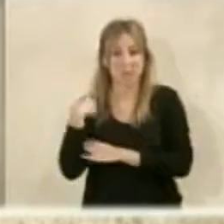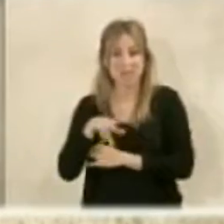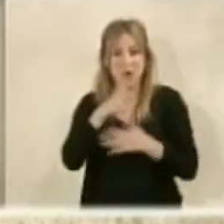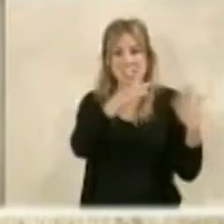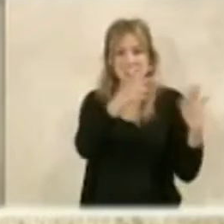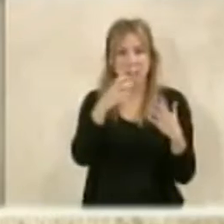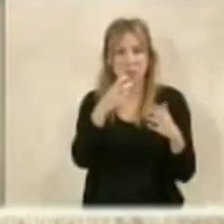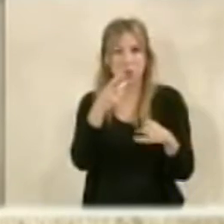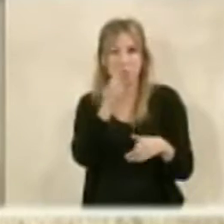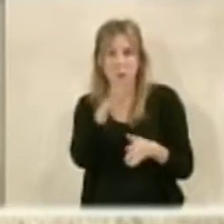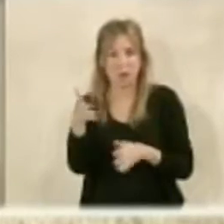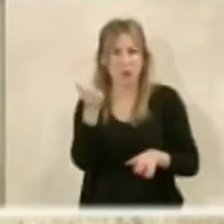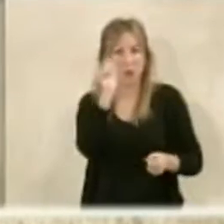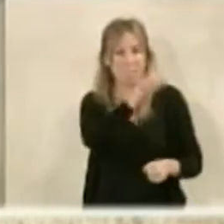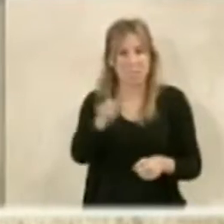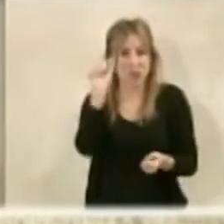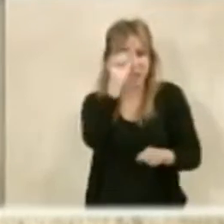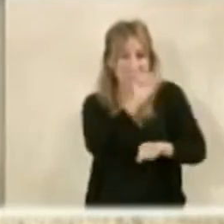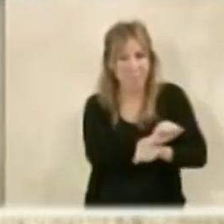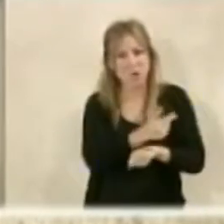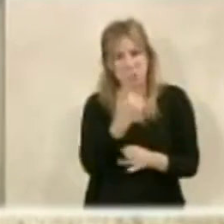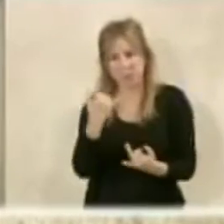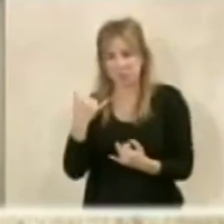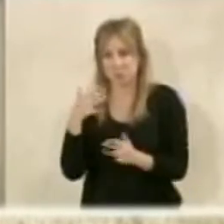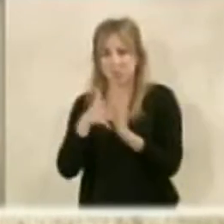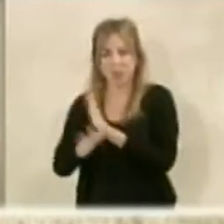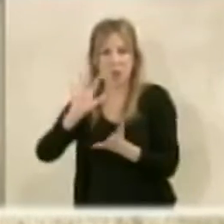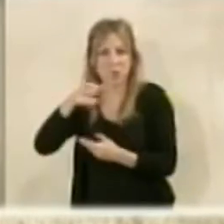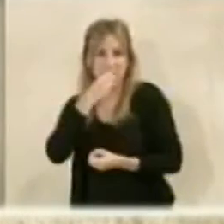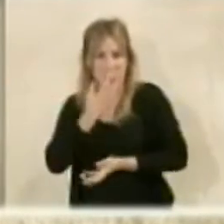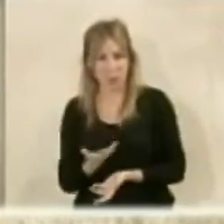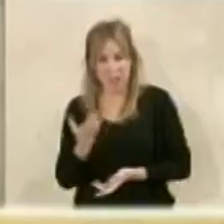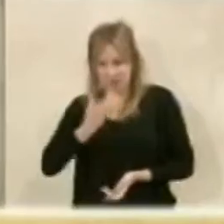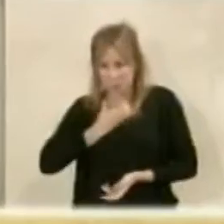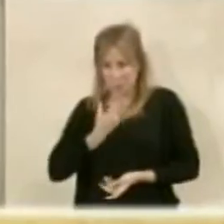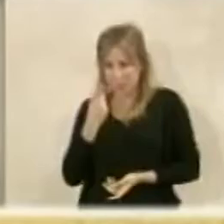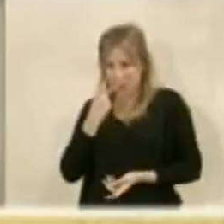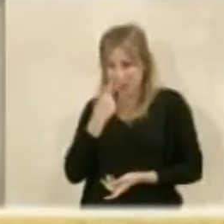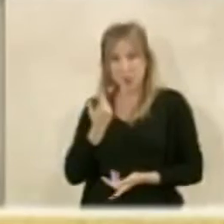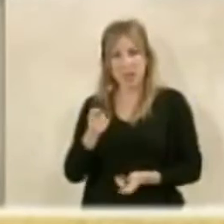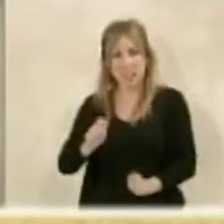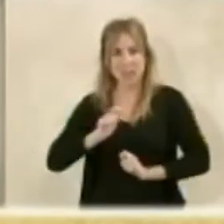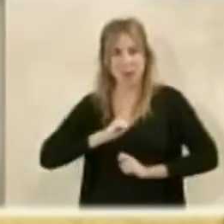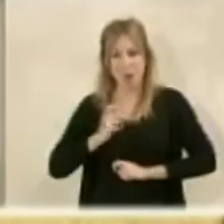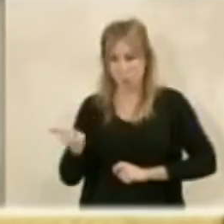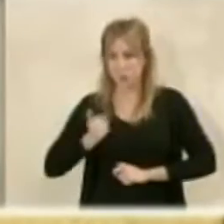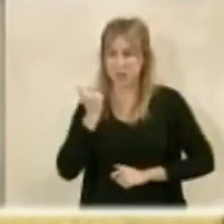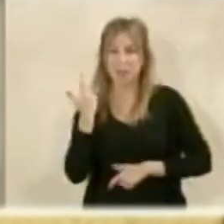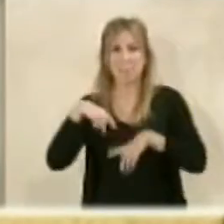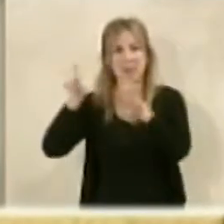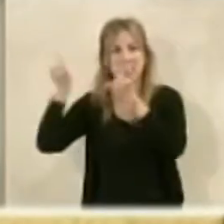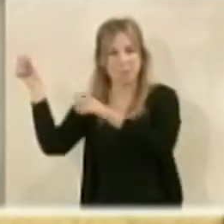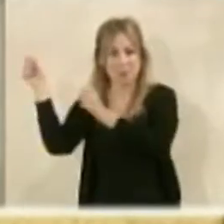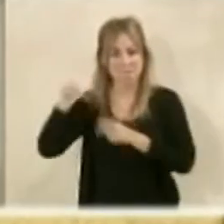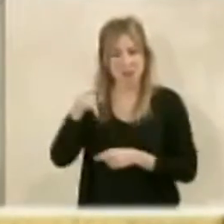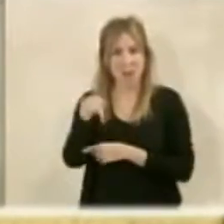el paro y con este proyecto comercial no lo van a estar, pues creo que es una magnífica noticia. Y que el ayuntamiento y que la ciudad genere oportunidades para que este tipo de operadores vengan